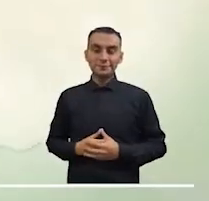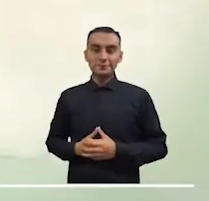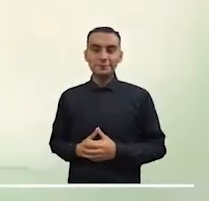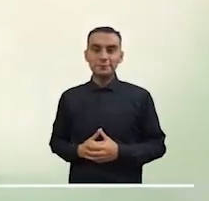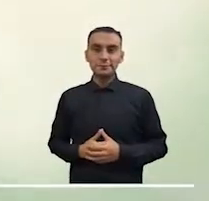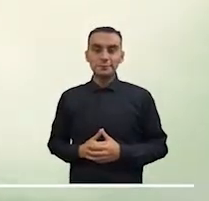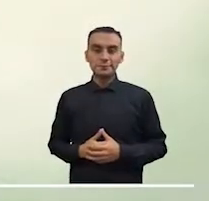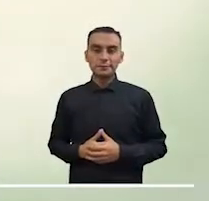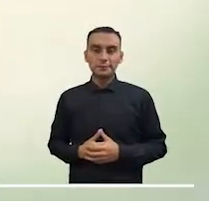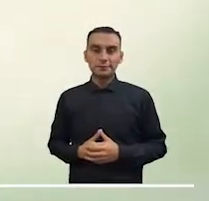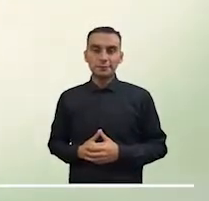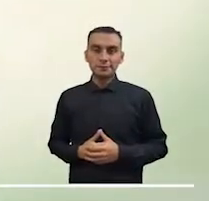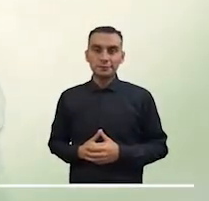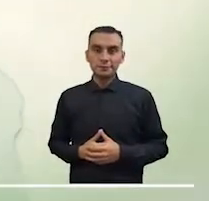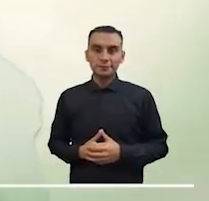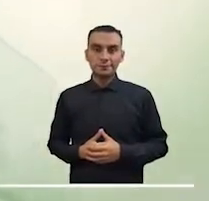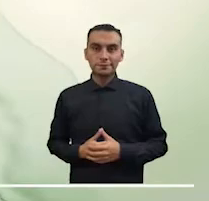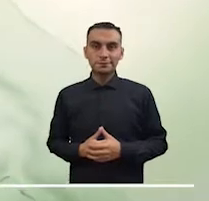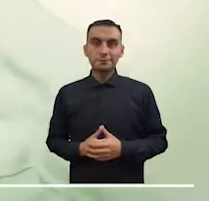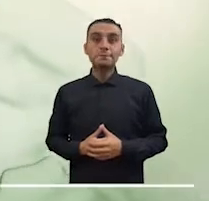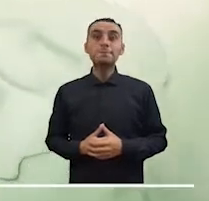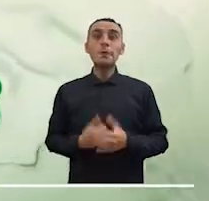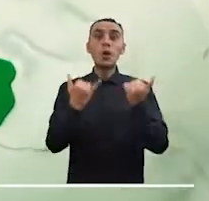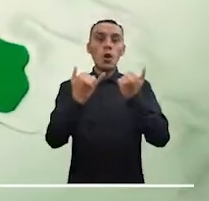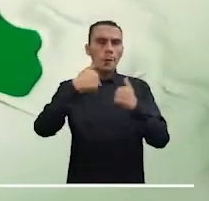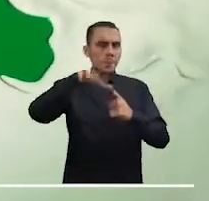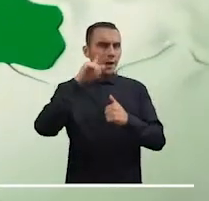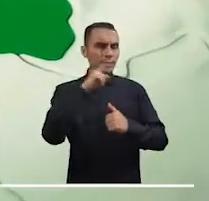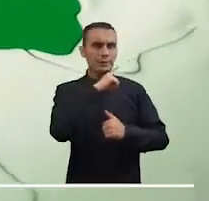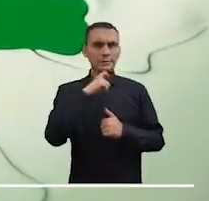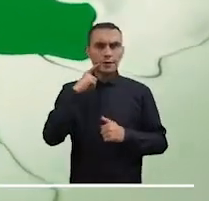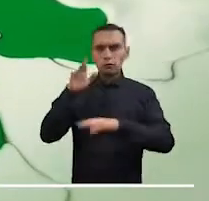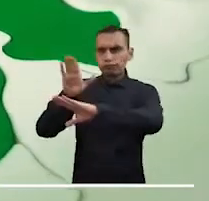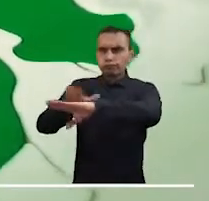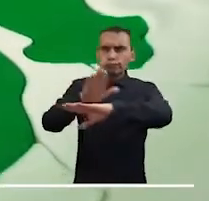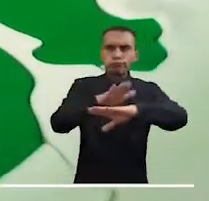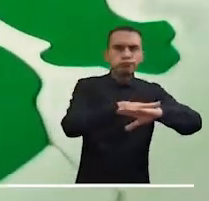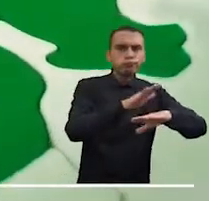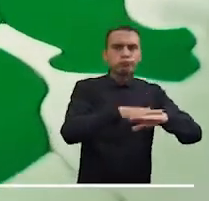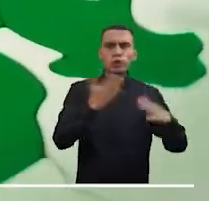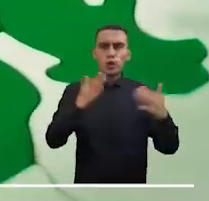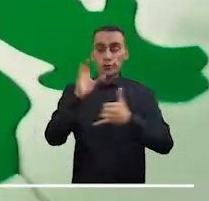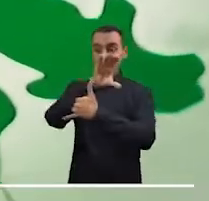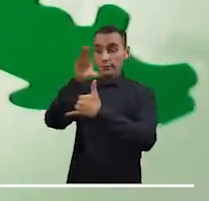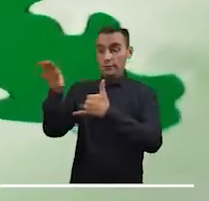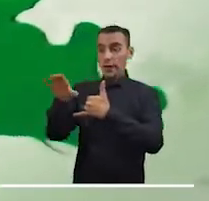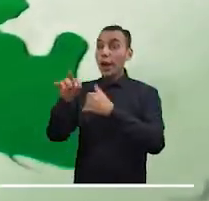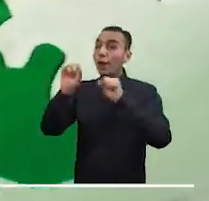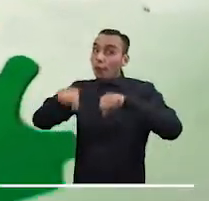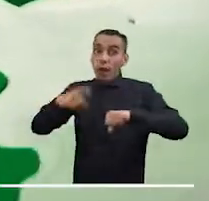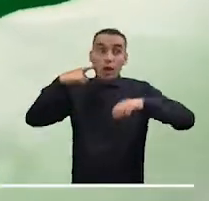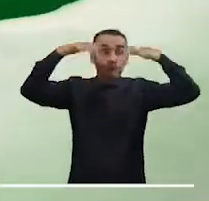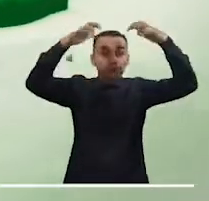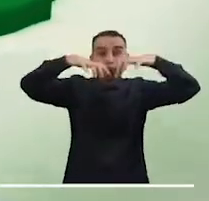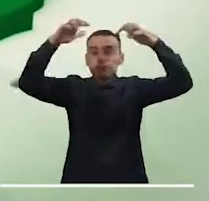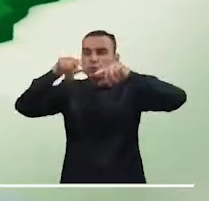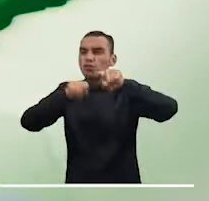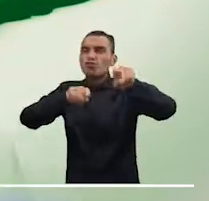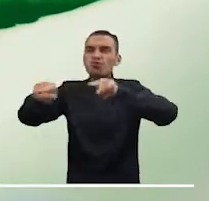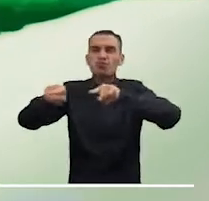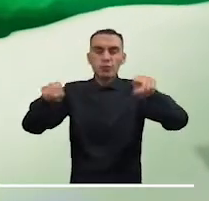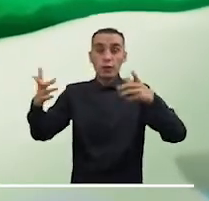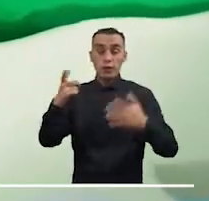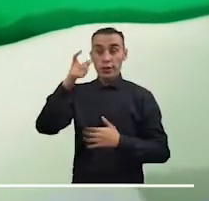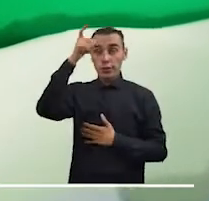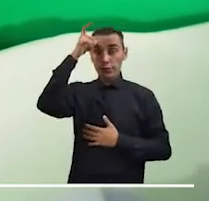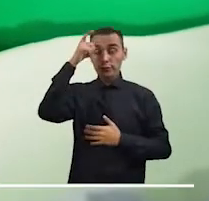El tiempo mayormente seco previsto en el norte del país se podría haber interrumpido por algunas precipitaciones en Córdoba y el sur de Bolívar.